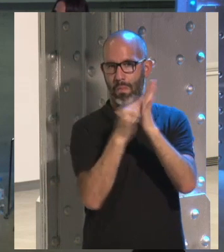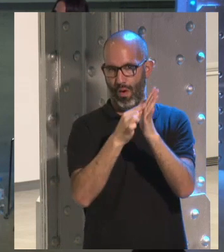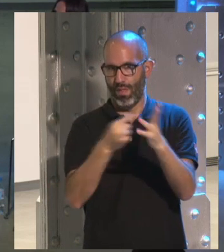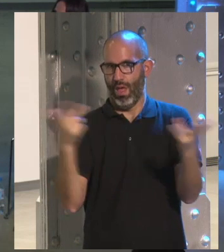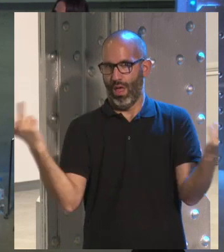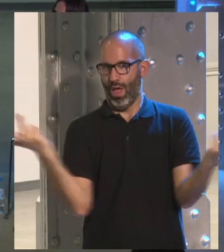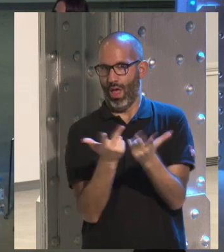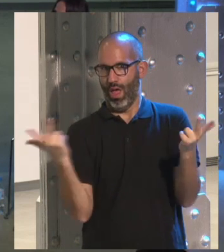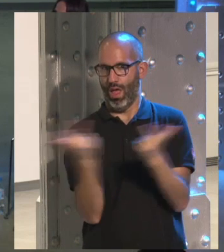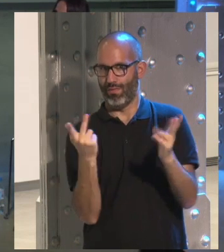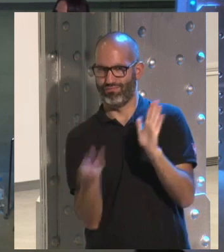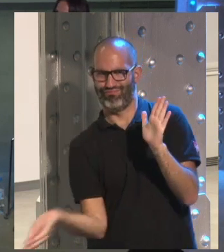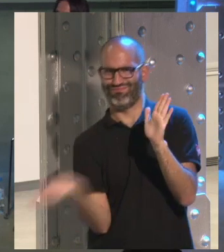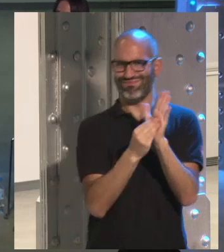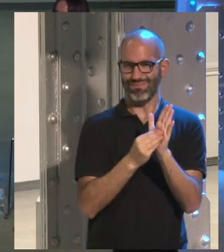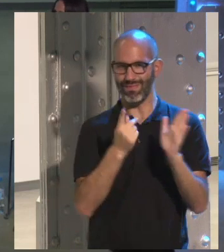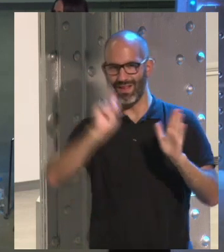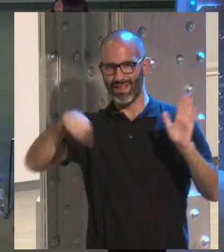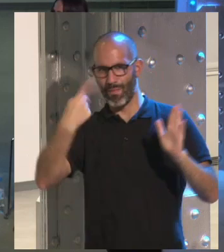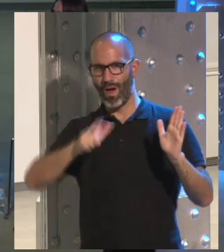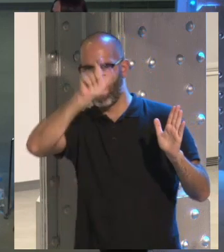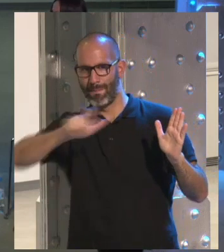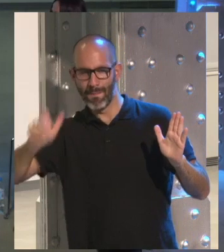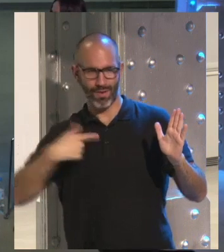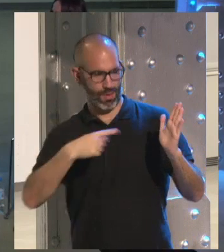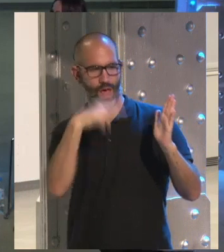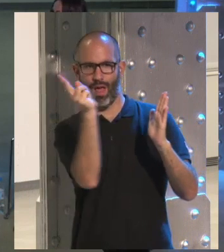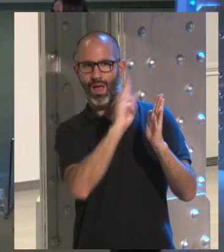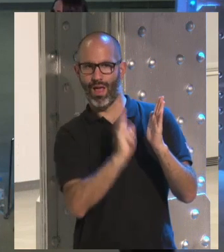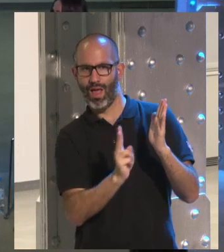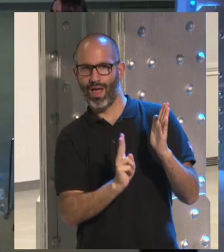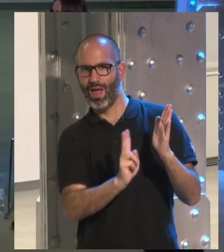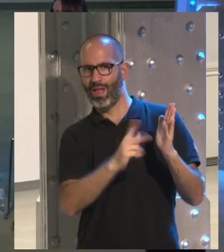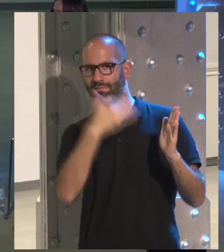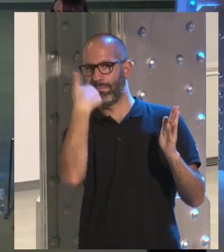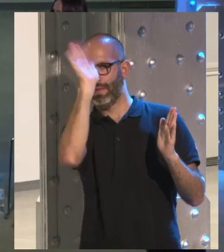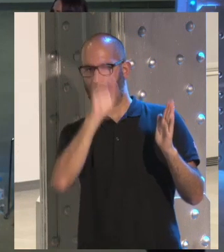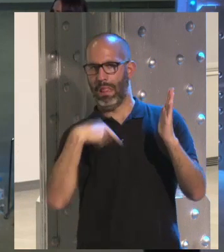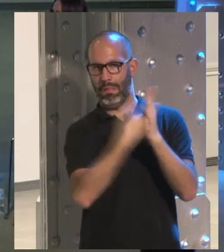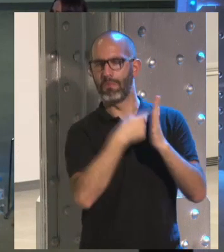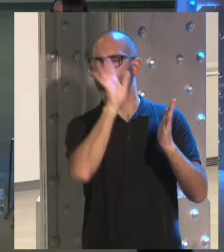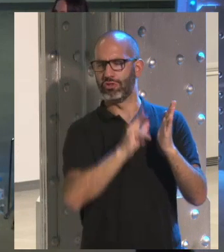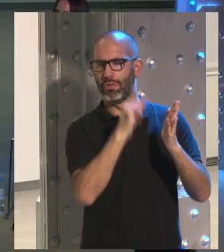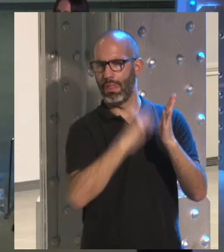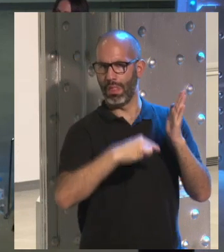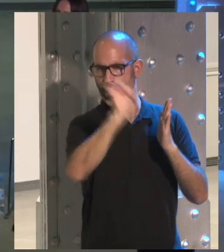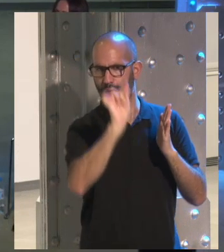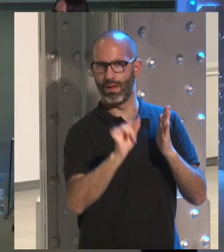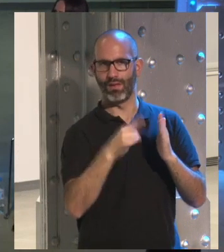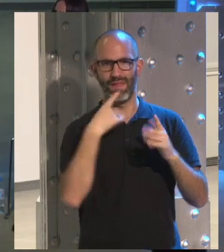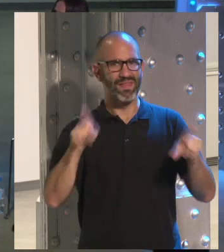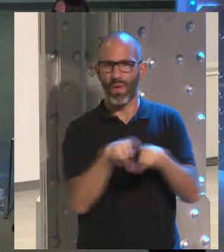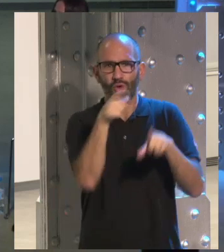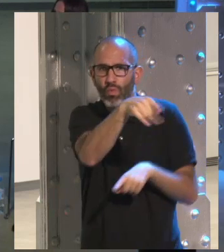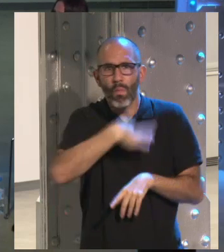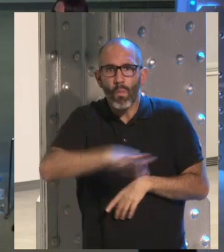La gente le dio igual a aceptar y no sé cuántos hijos primogénitos tenemos que pasar a recoger. Porque, vamos, o sea, puedes poner